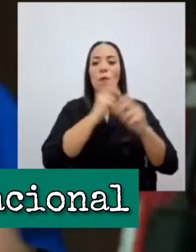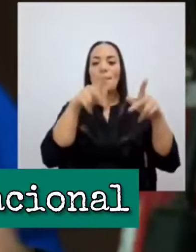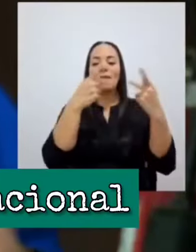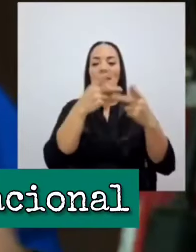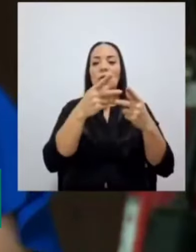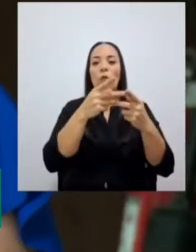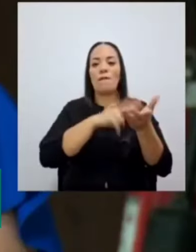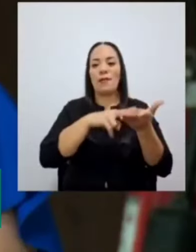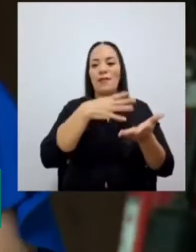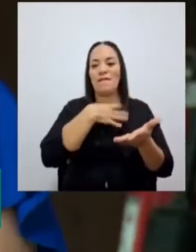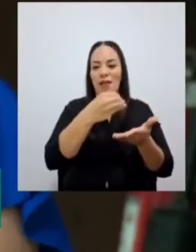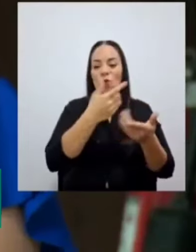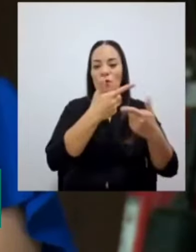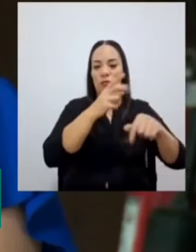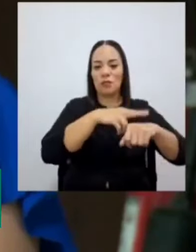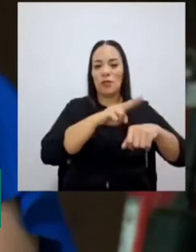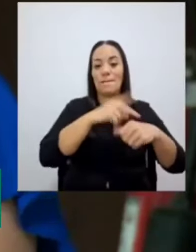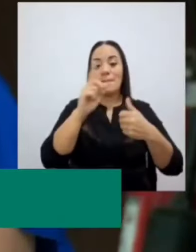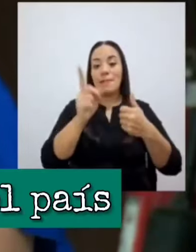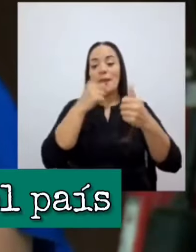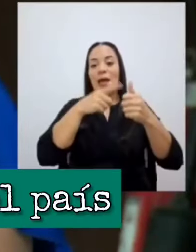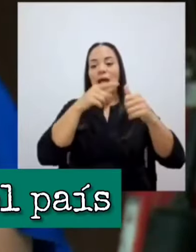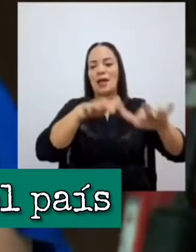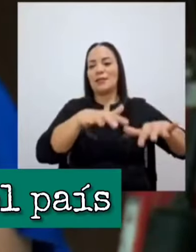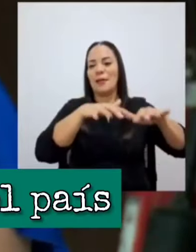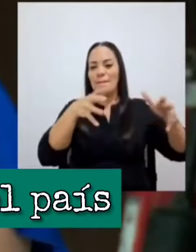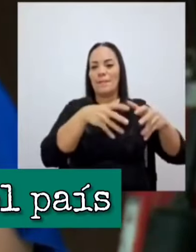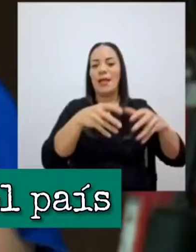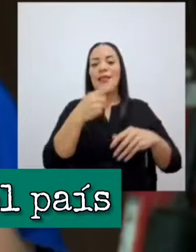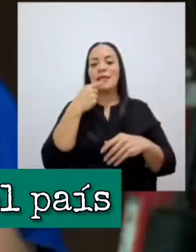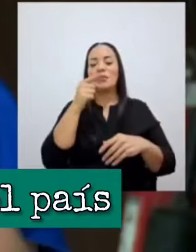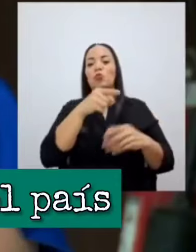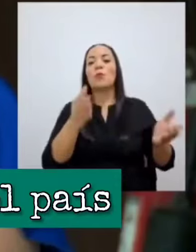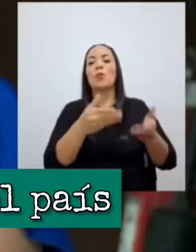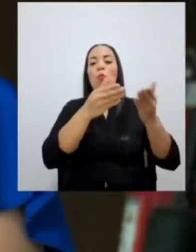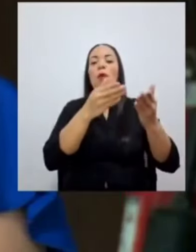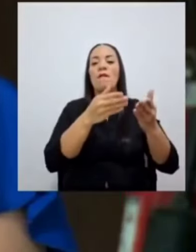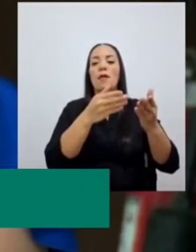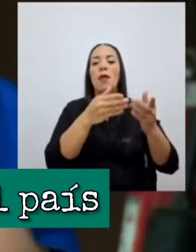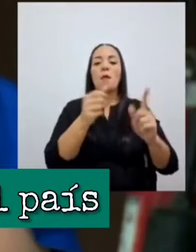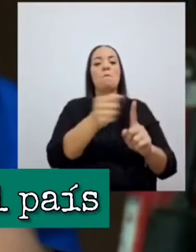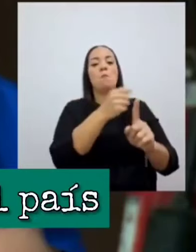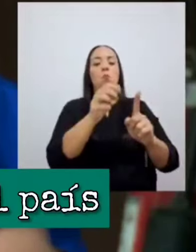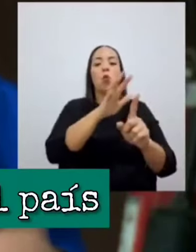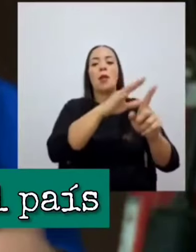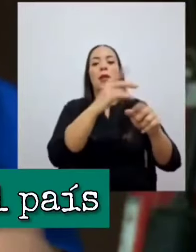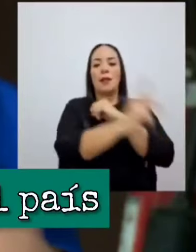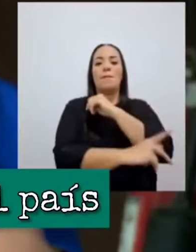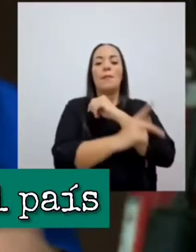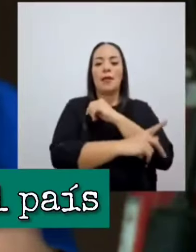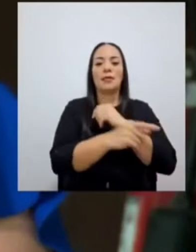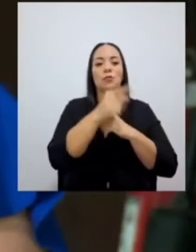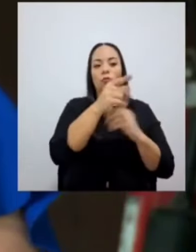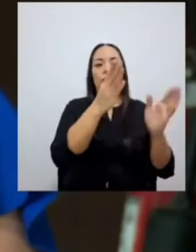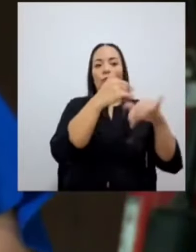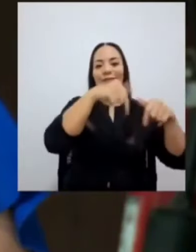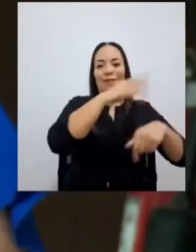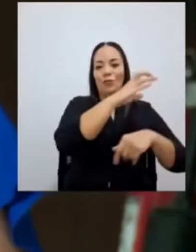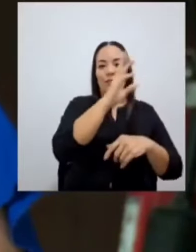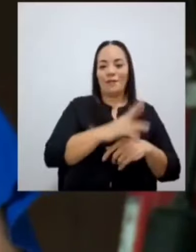Liberación Nacional en su primera asamblea sobre que usted promueve el bullying en el país, mientras que usted estaba fuera del país?